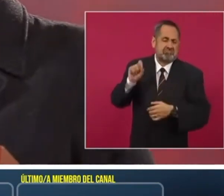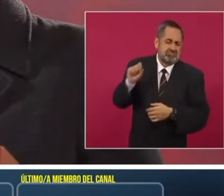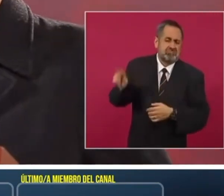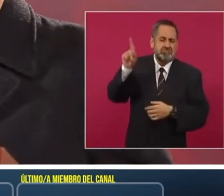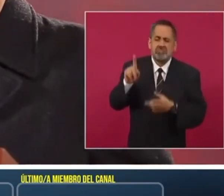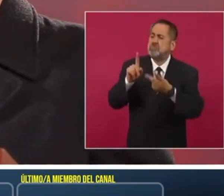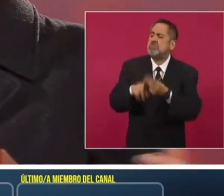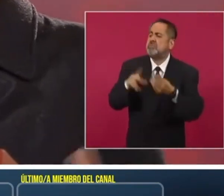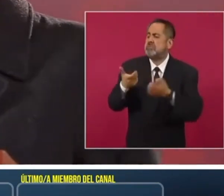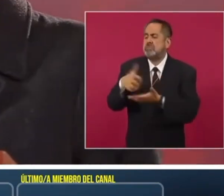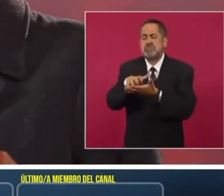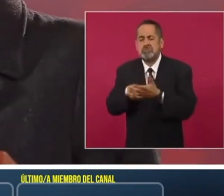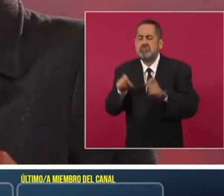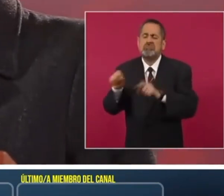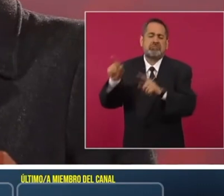¿Dónde está la austeridad?